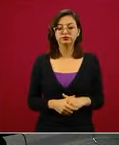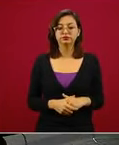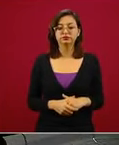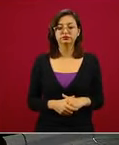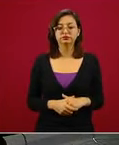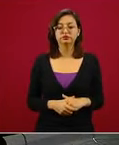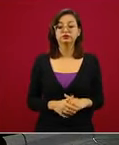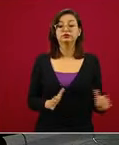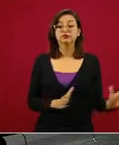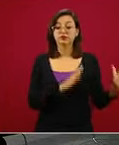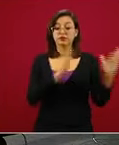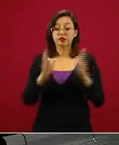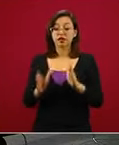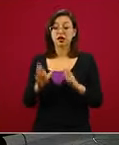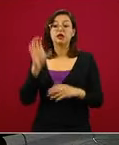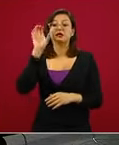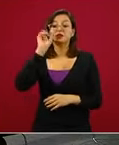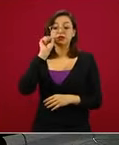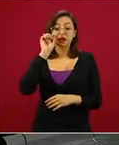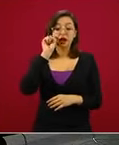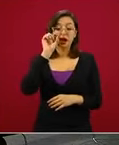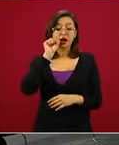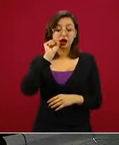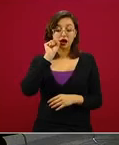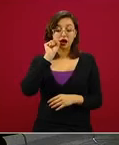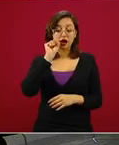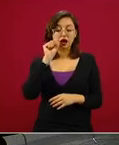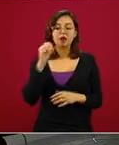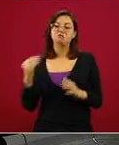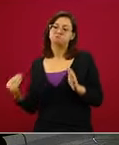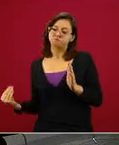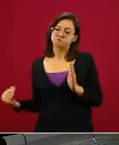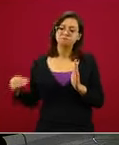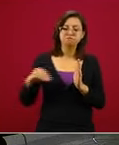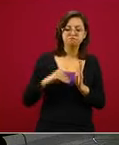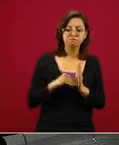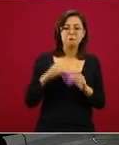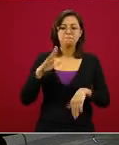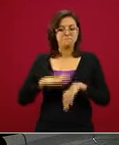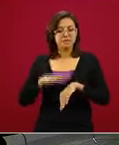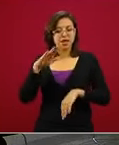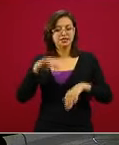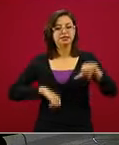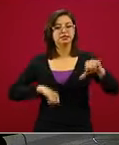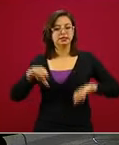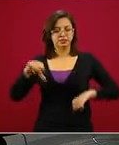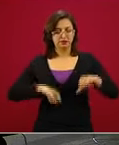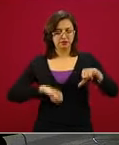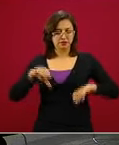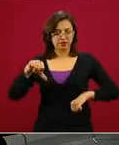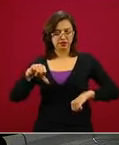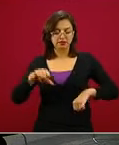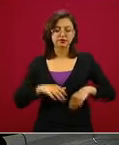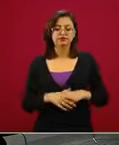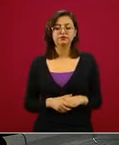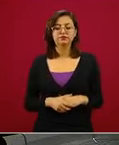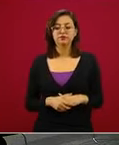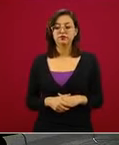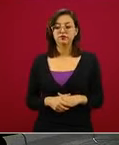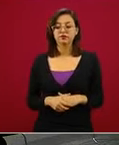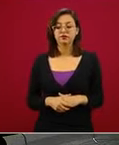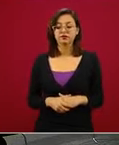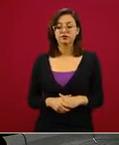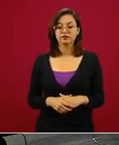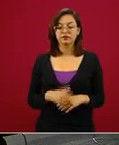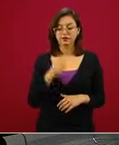En el naranja, aumenta las actividades que pueden desarrollarse. Siempre